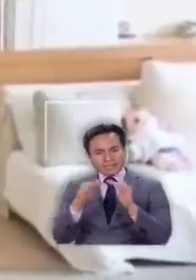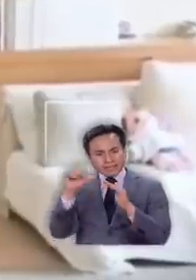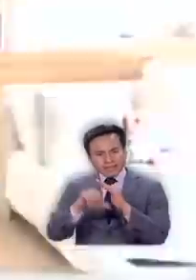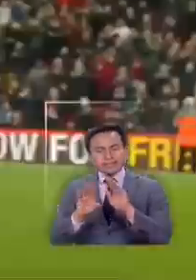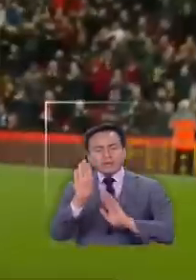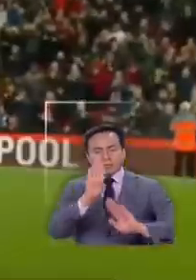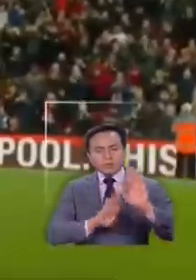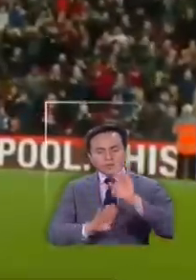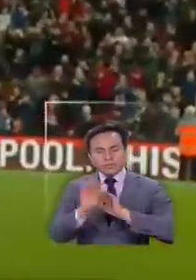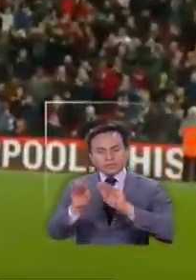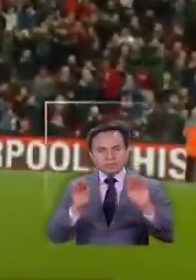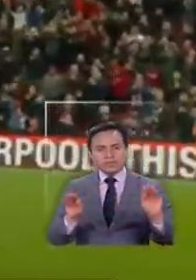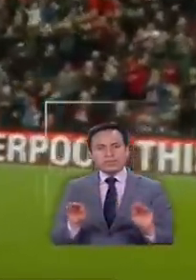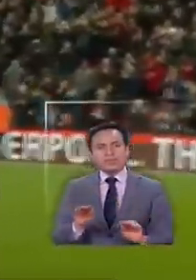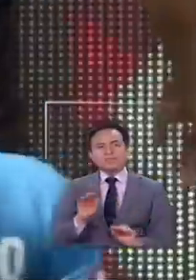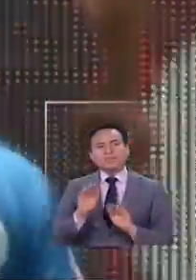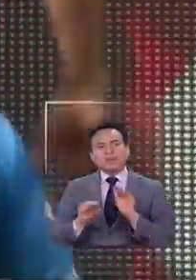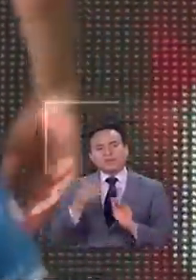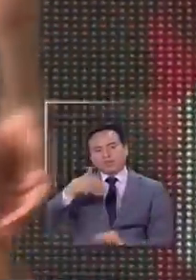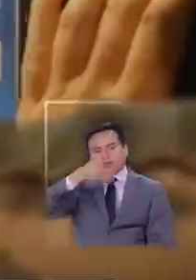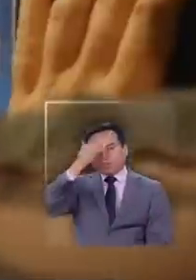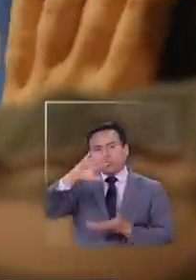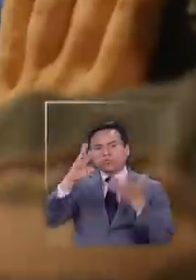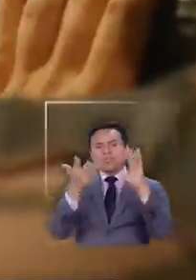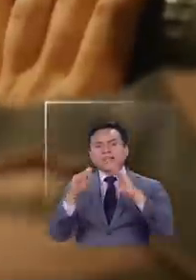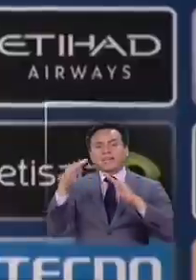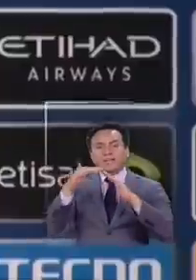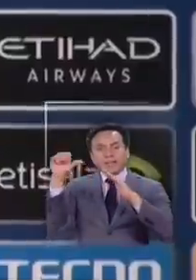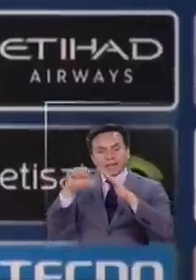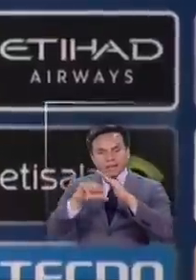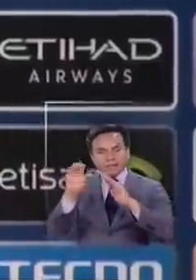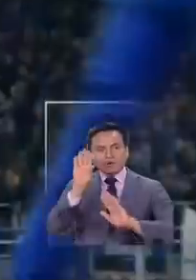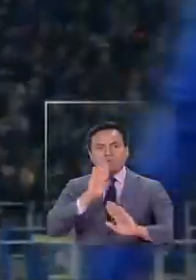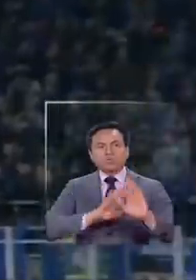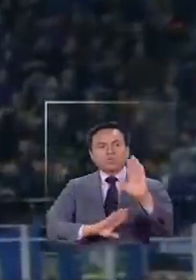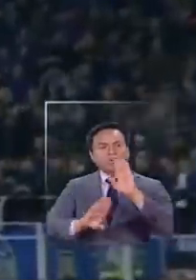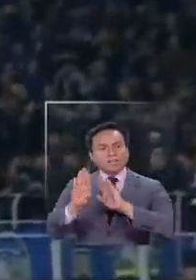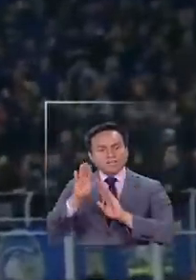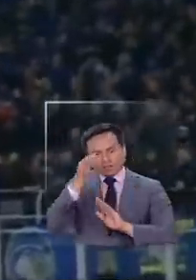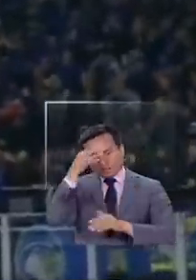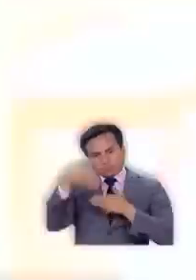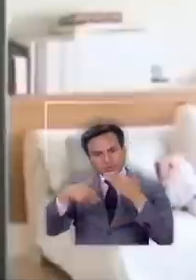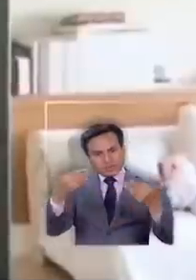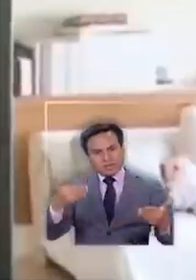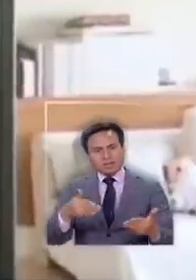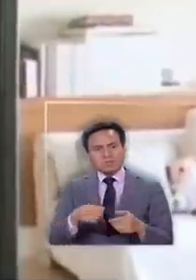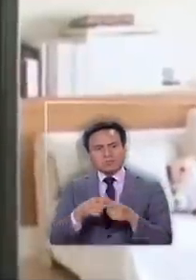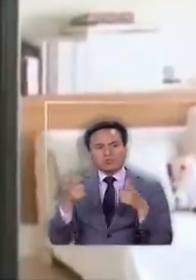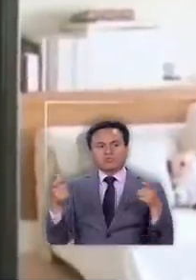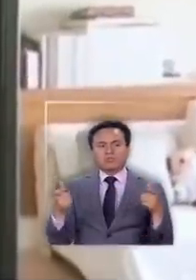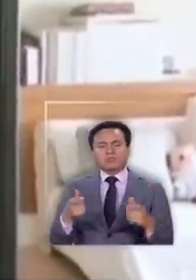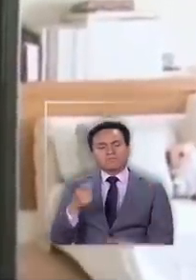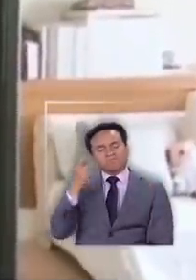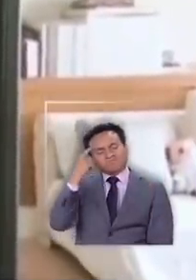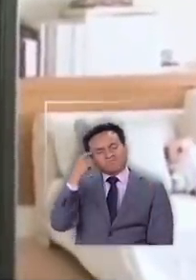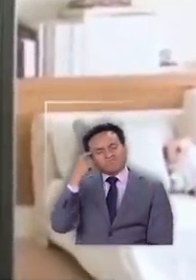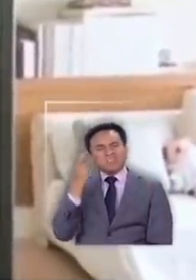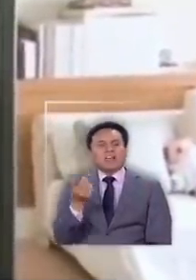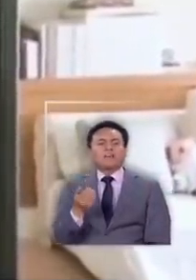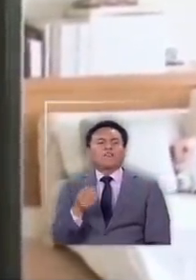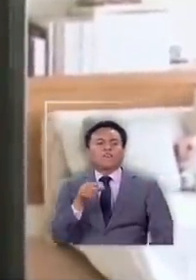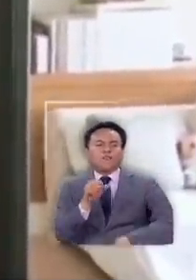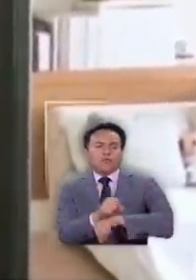cuídense el llamado de un ícono del fútbol mundial a quedarse en casa a cuidarse de esta pandemia que raza echamos de menos el fútbol